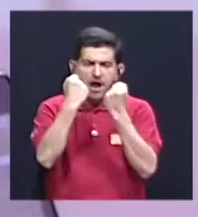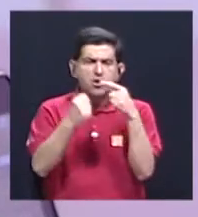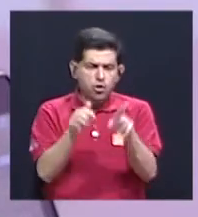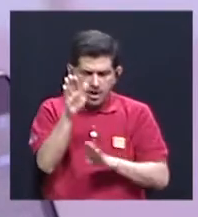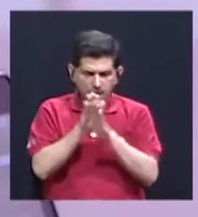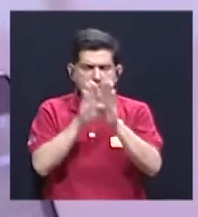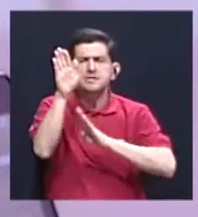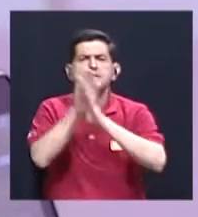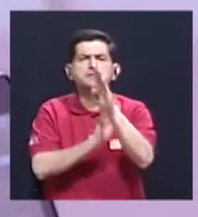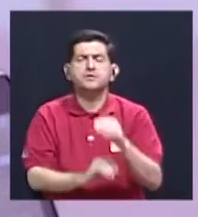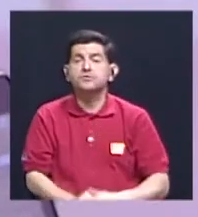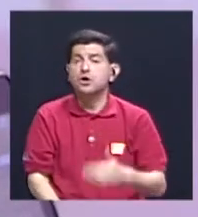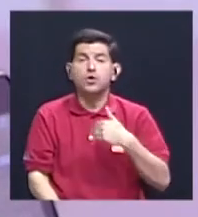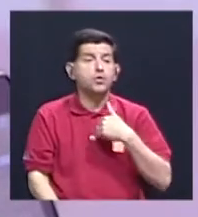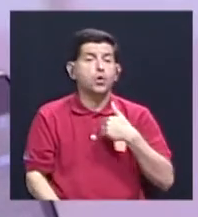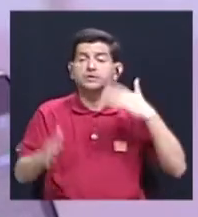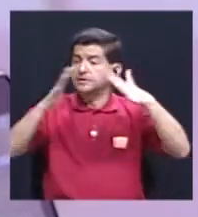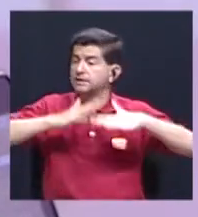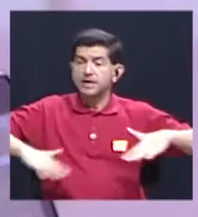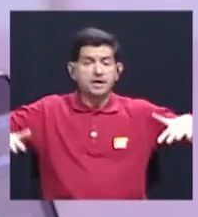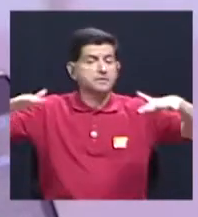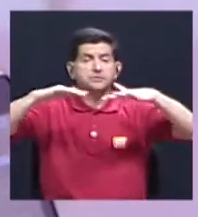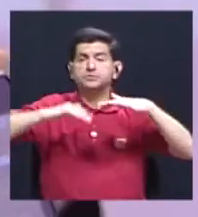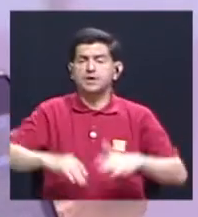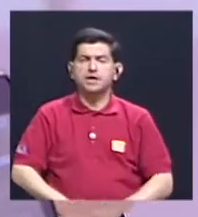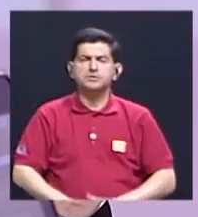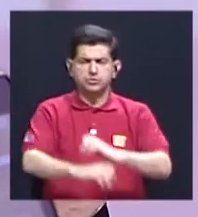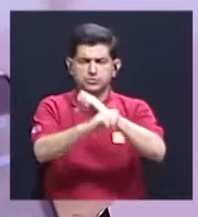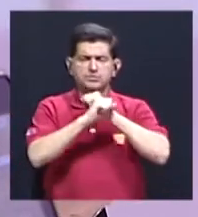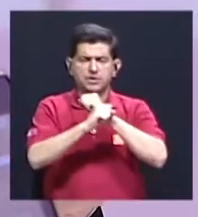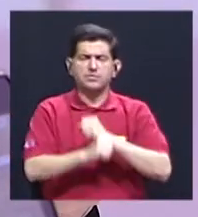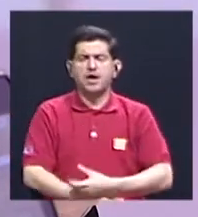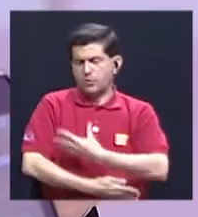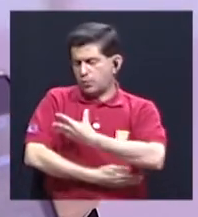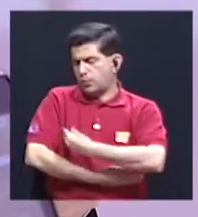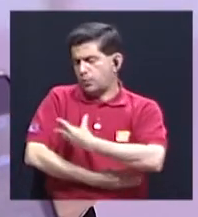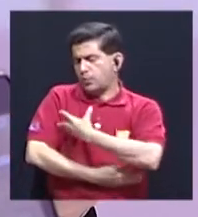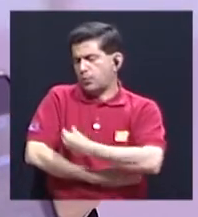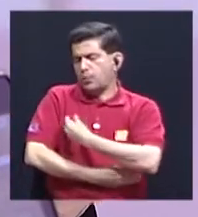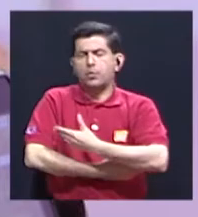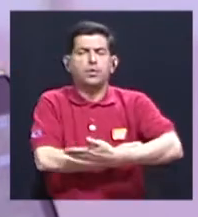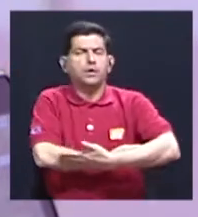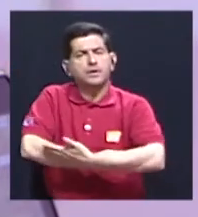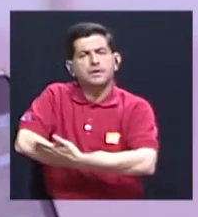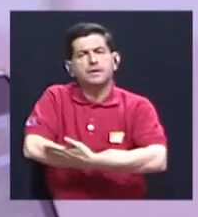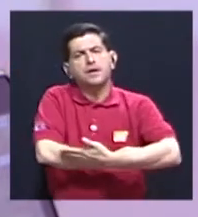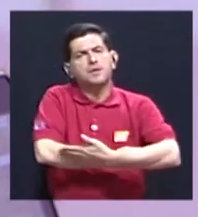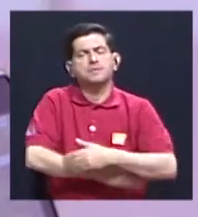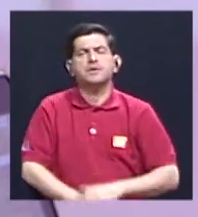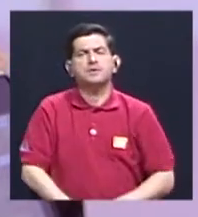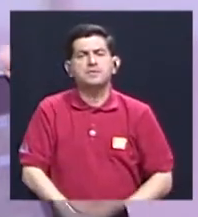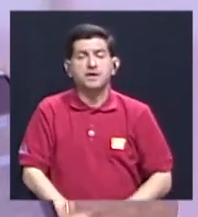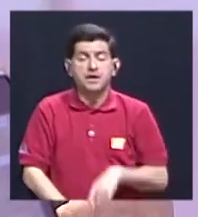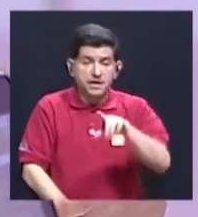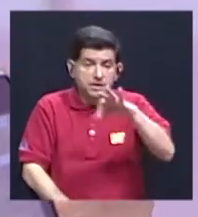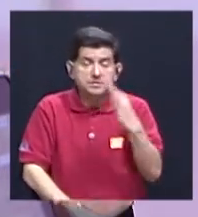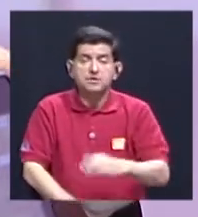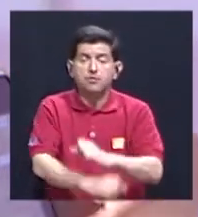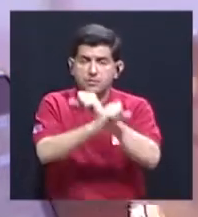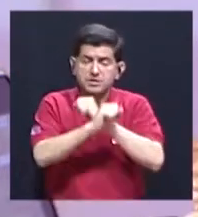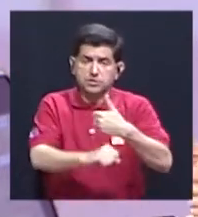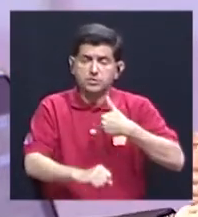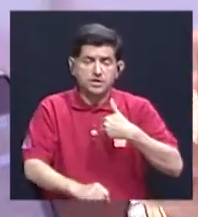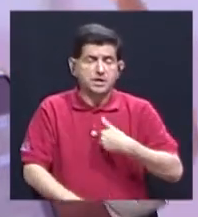desarrolló porque no tenía un espacio para asegurar la lactancia de su bebé, para extraer la leche materna y asegurar